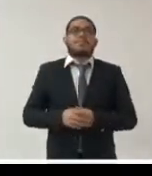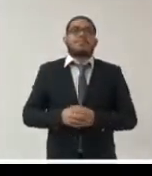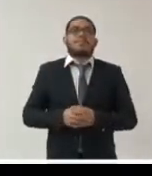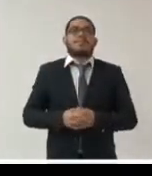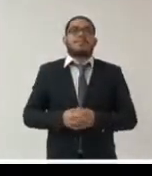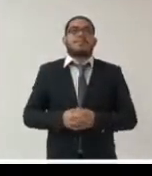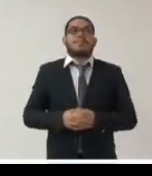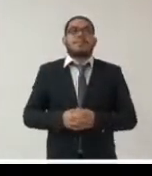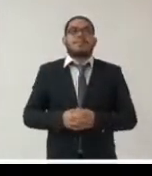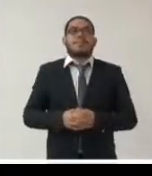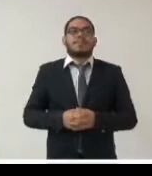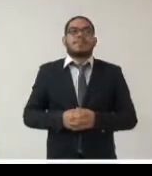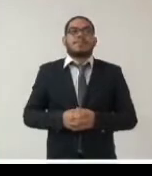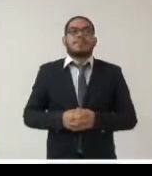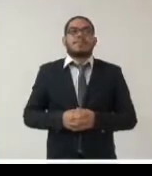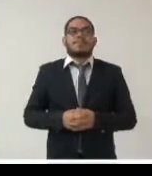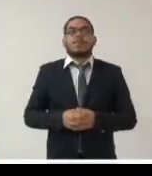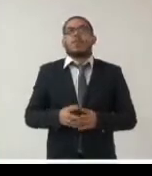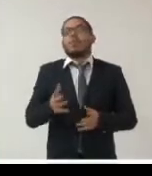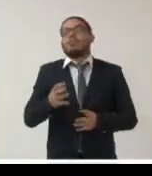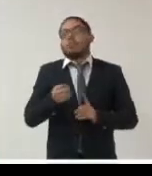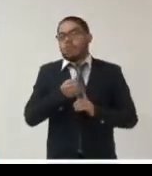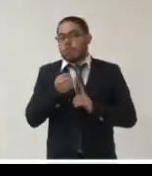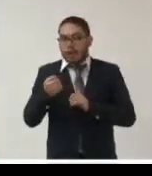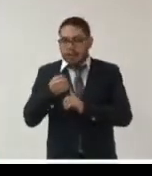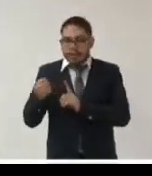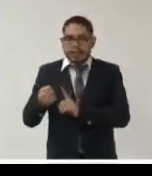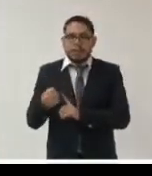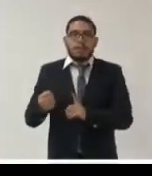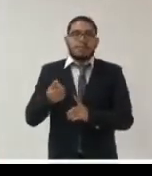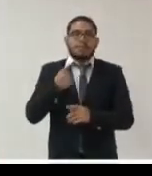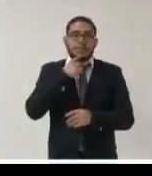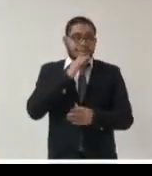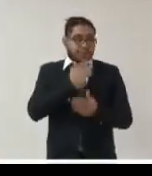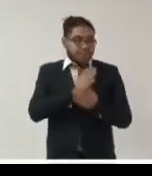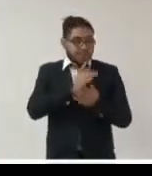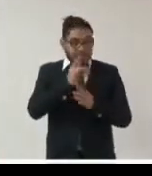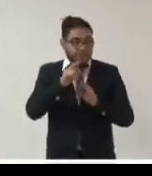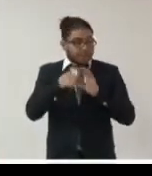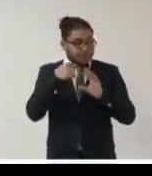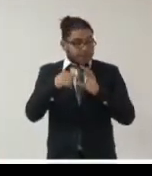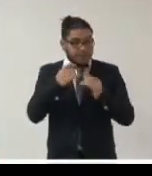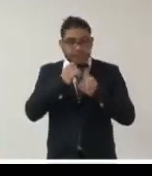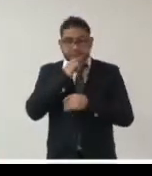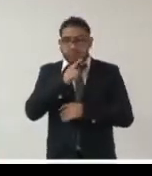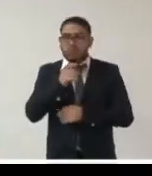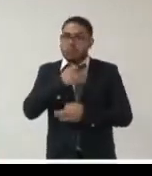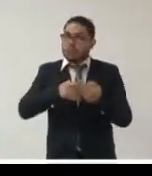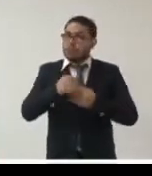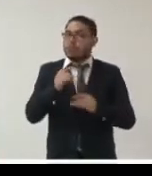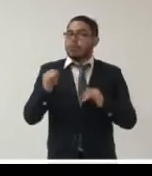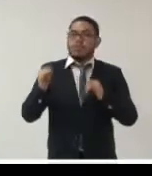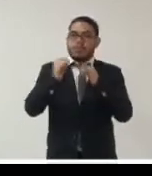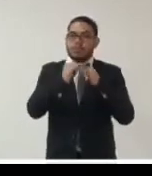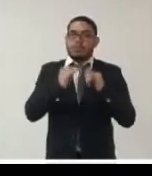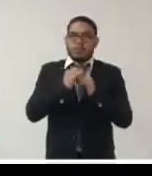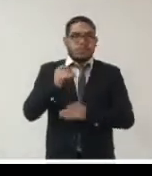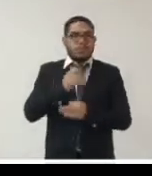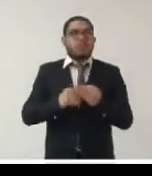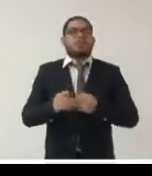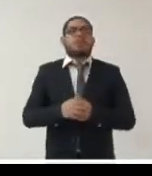la organización y el control de los archivos tanto físicos como electrónicos tienen que ser el activo de todas las instituciones